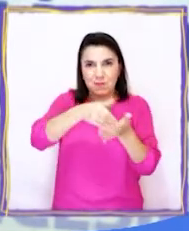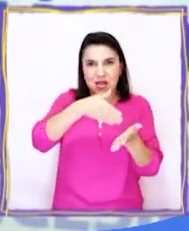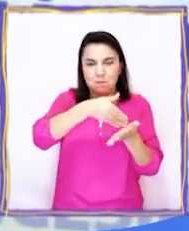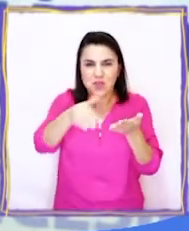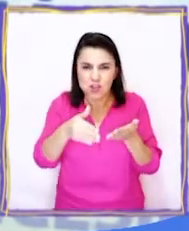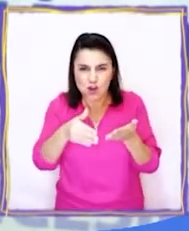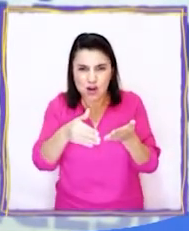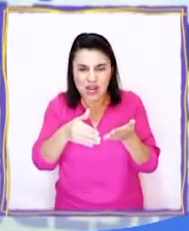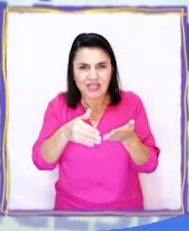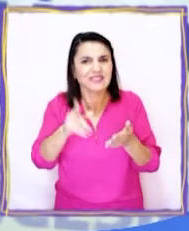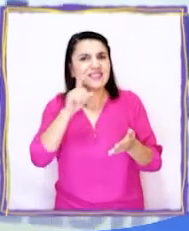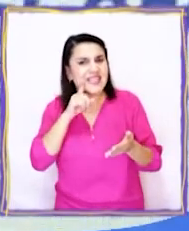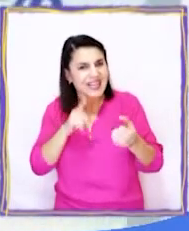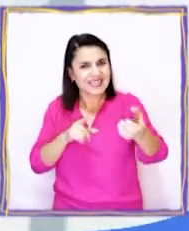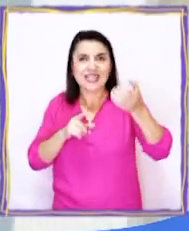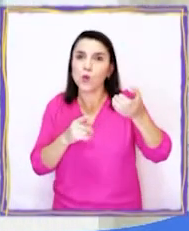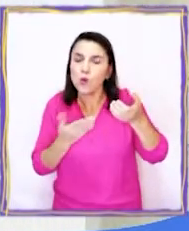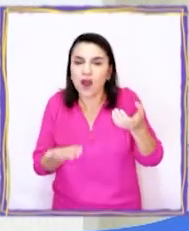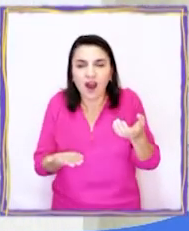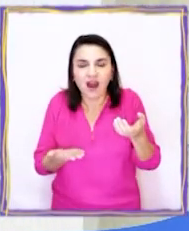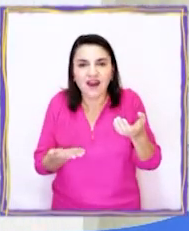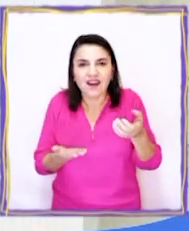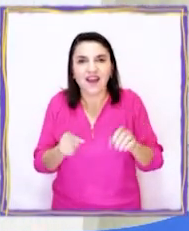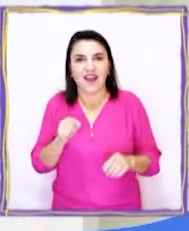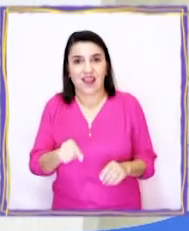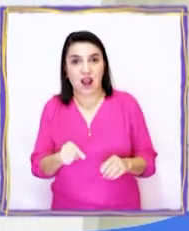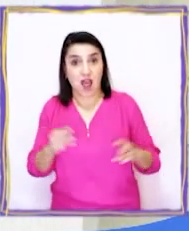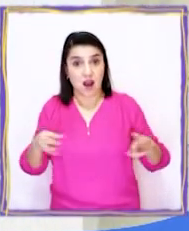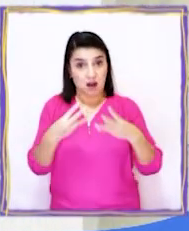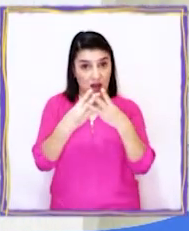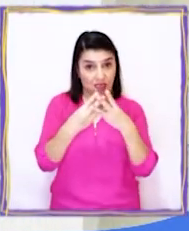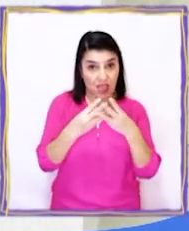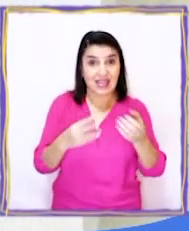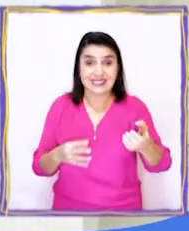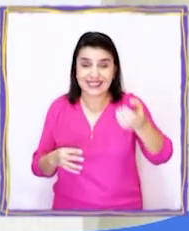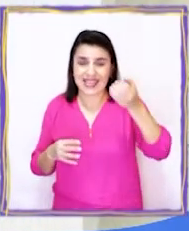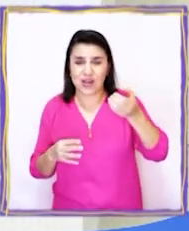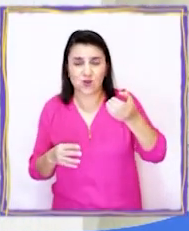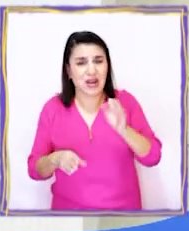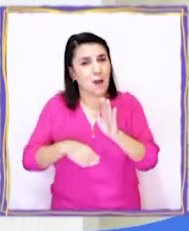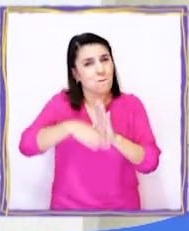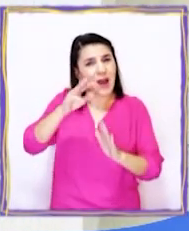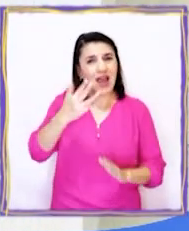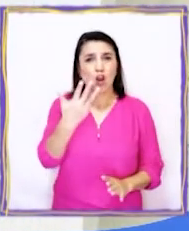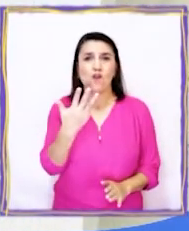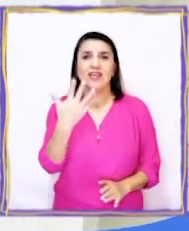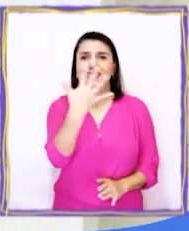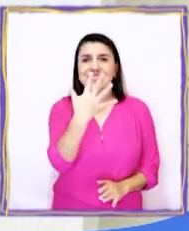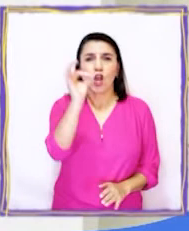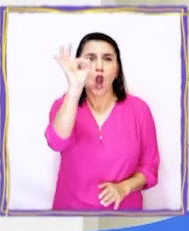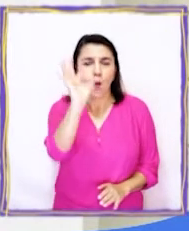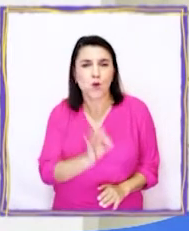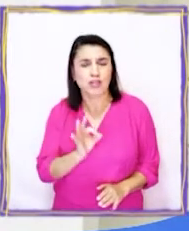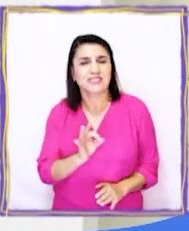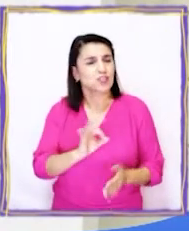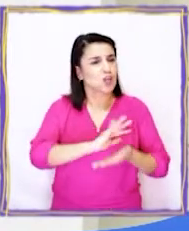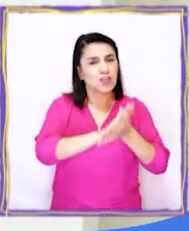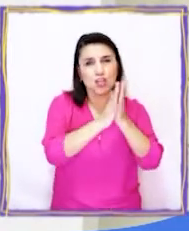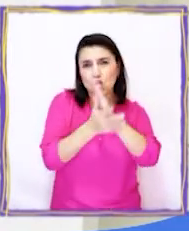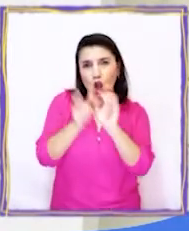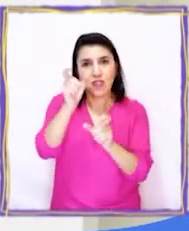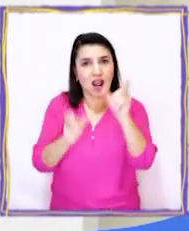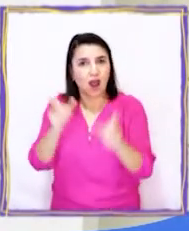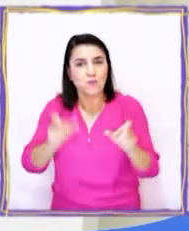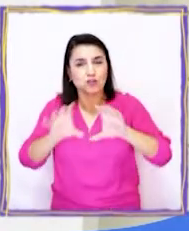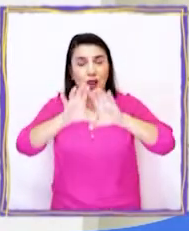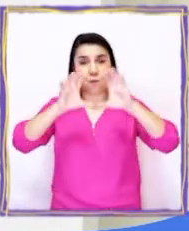teléfono móvil. También dice que las redes de telefonía celular alcanzan más del 95% de la